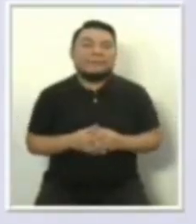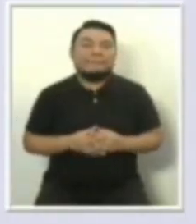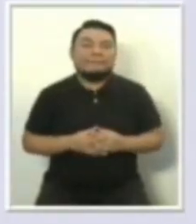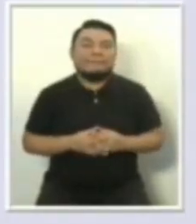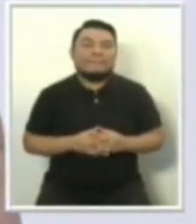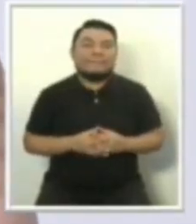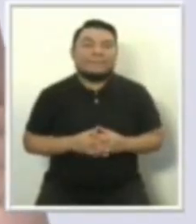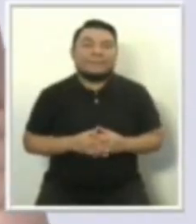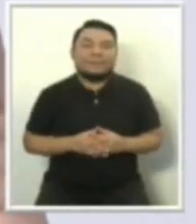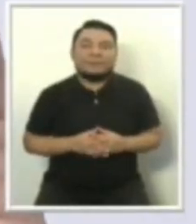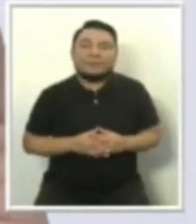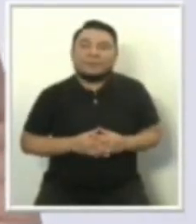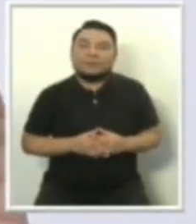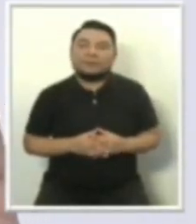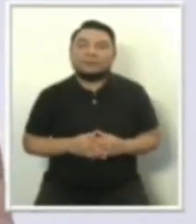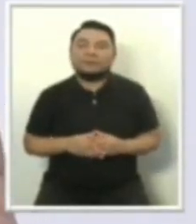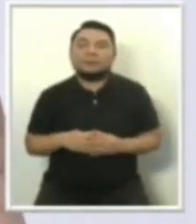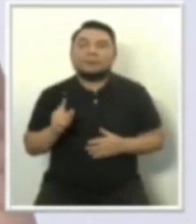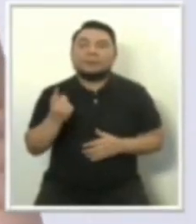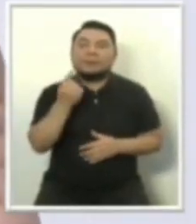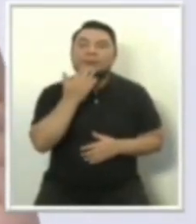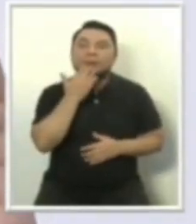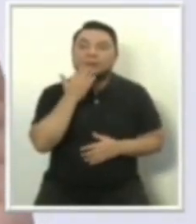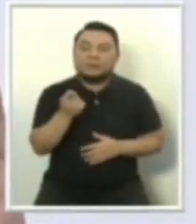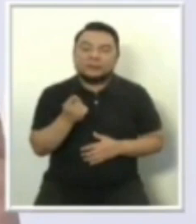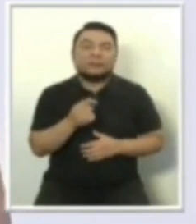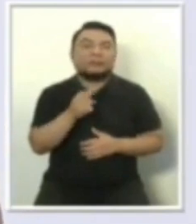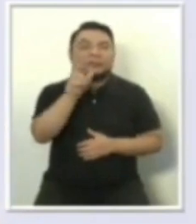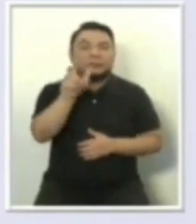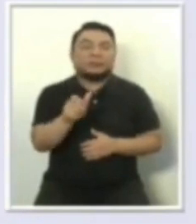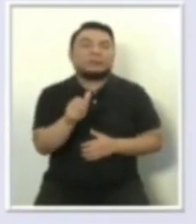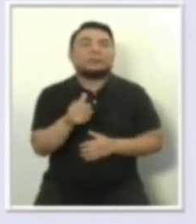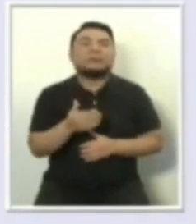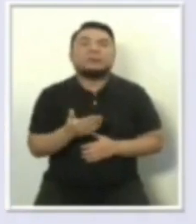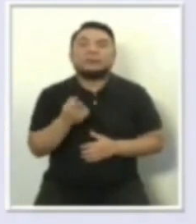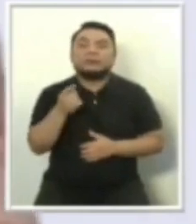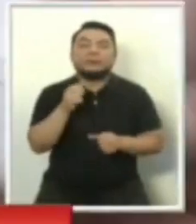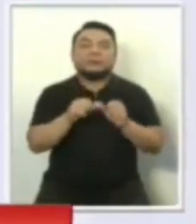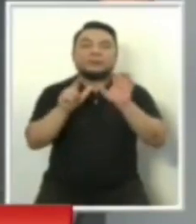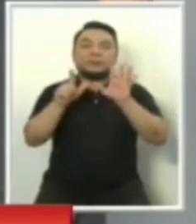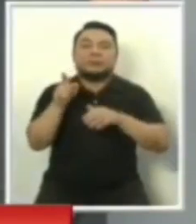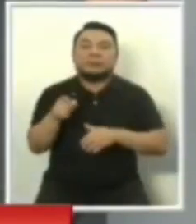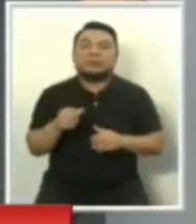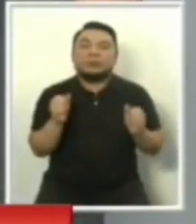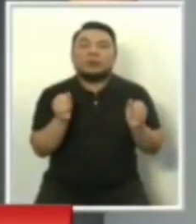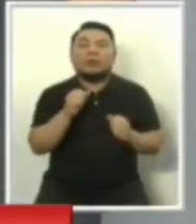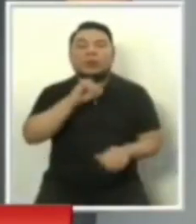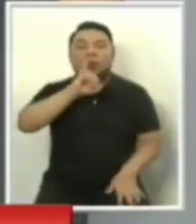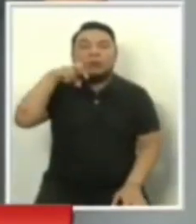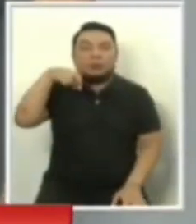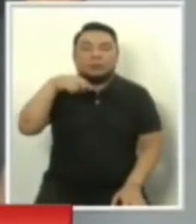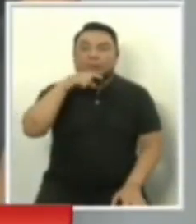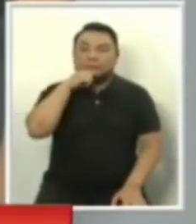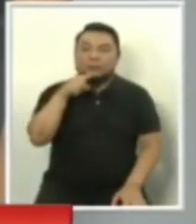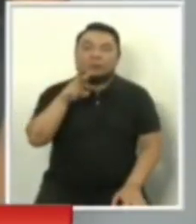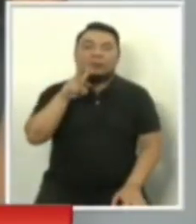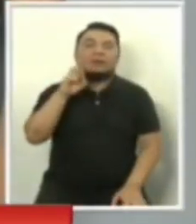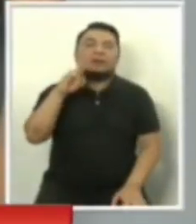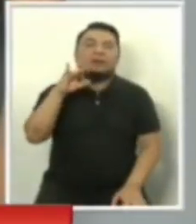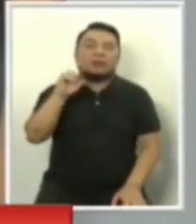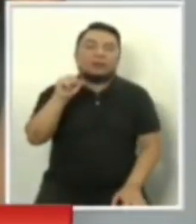El primero es el candidato de Juntos por el Perú, la candidata Verónica Mendoza.